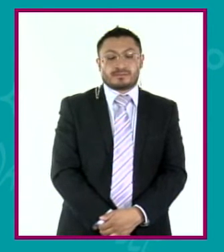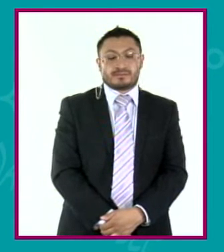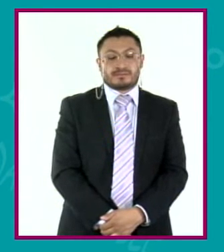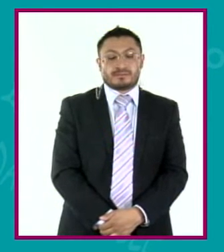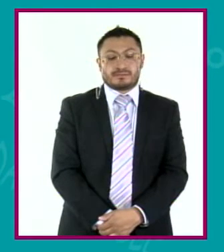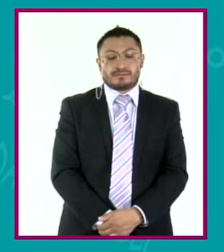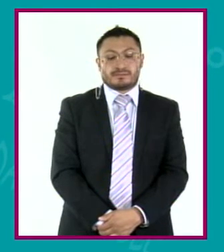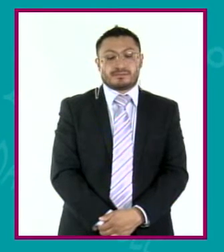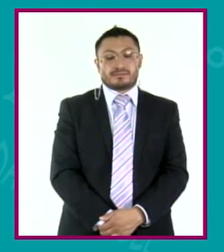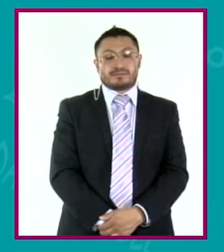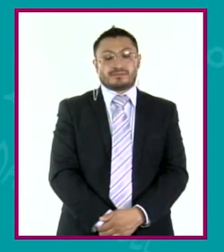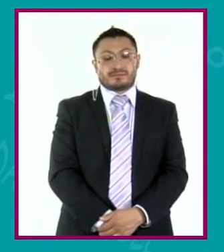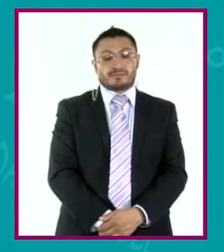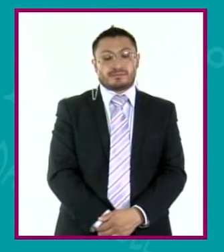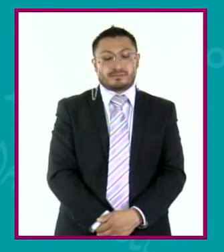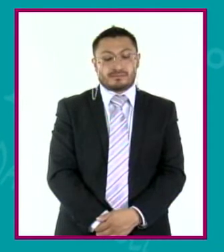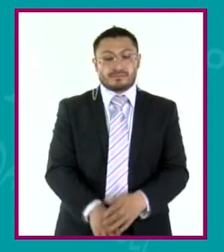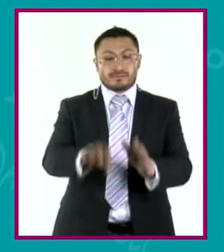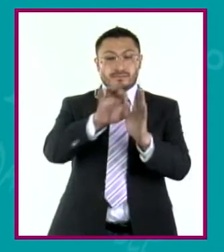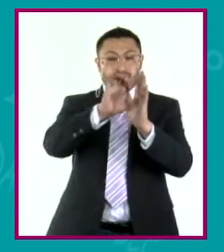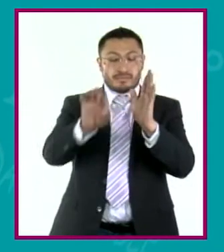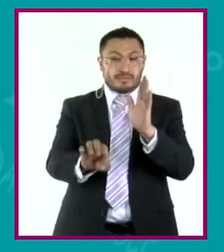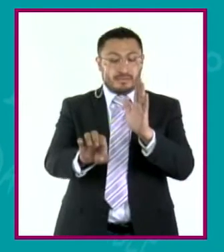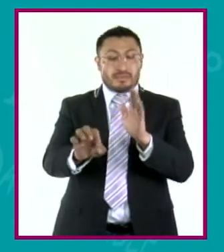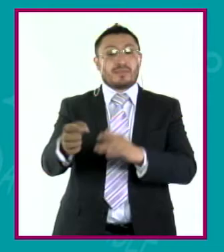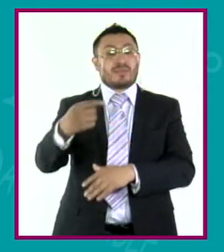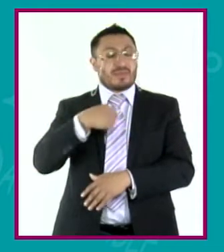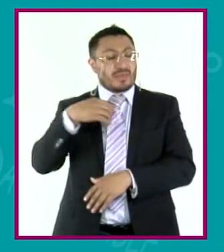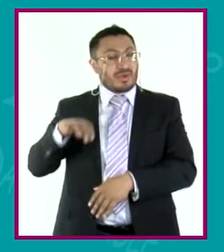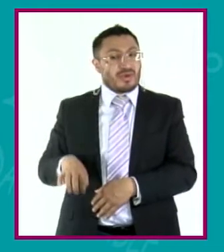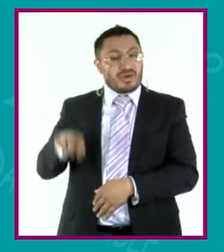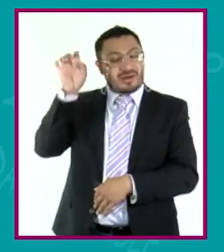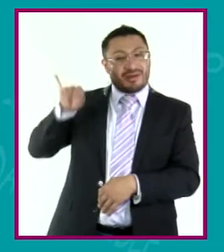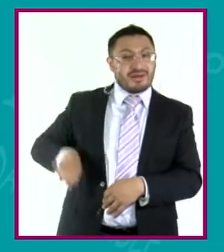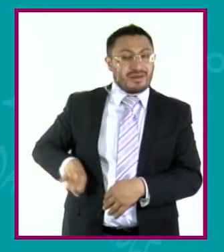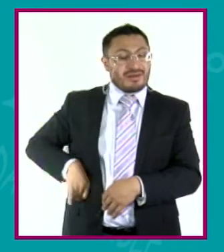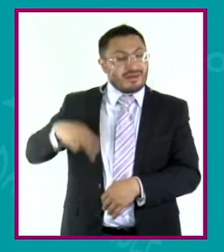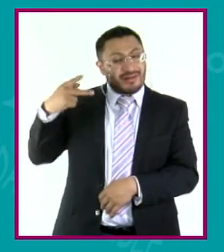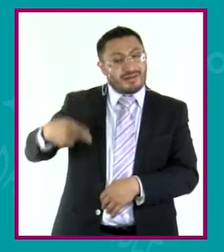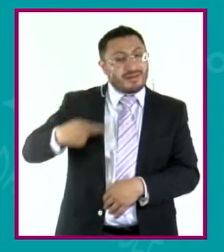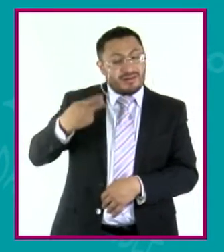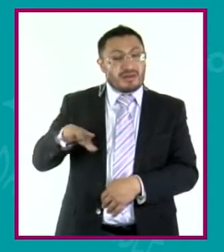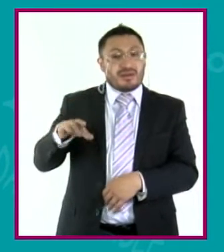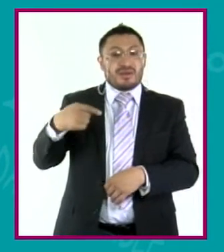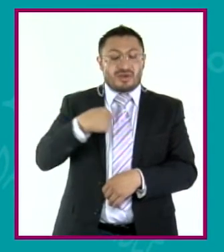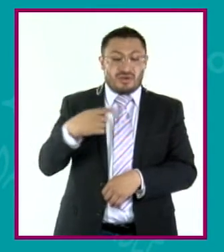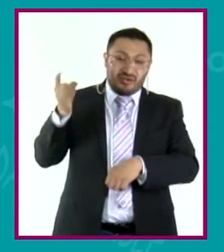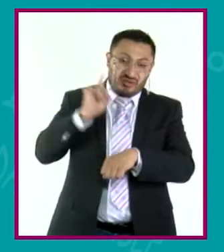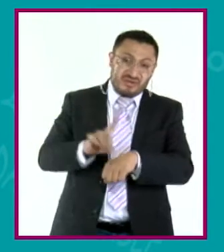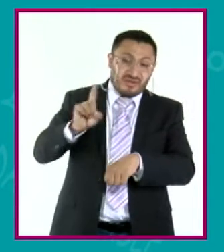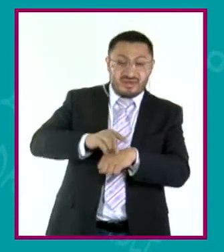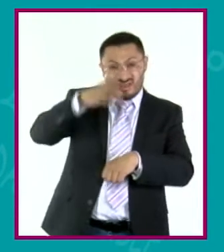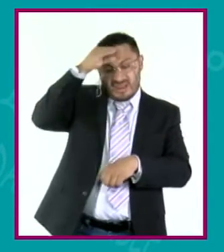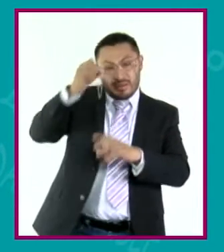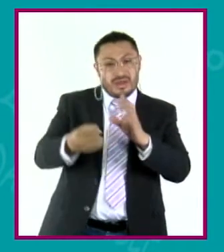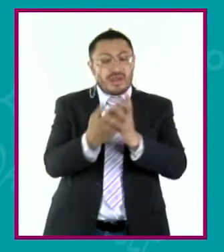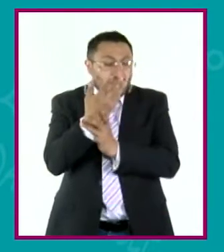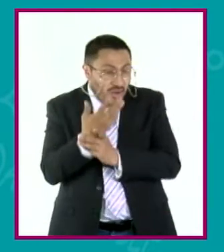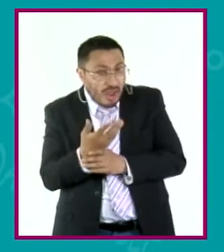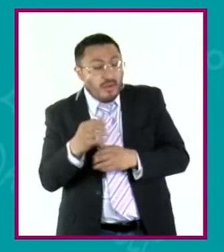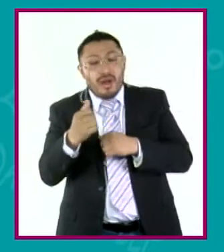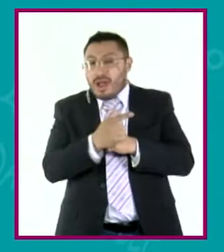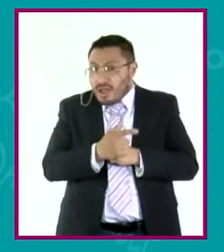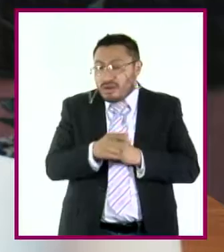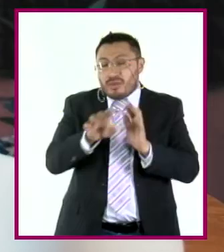Para una persona de mi edad es bien interesante que me pregunten esto porque diario aprendo algo nuevo, no solo de matemáticas,